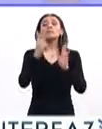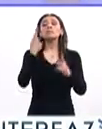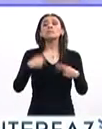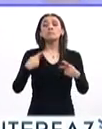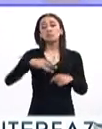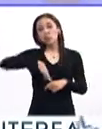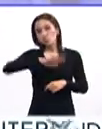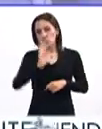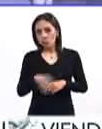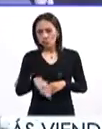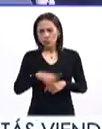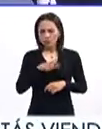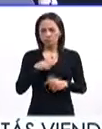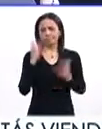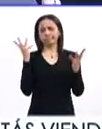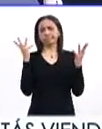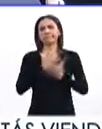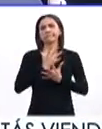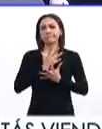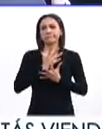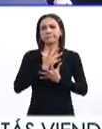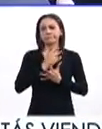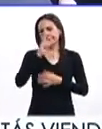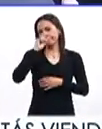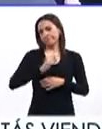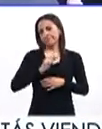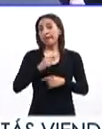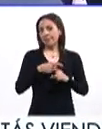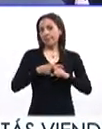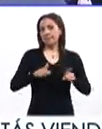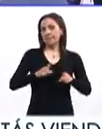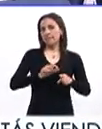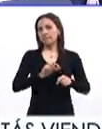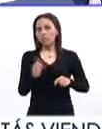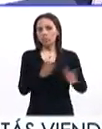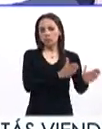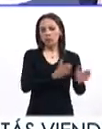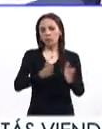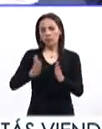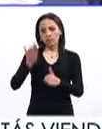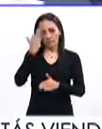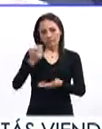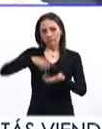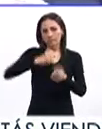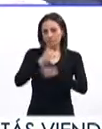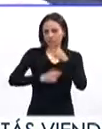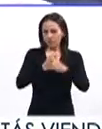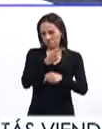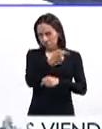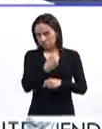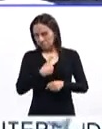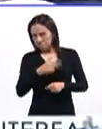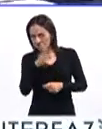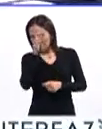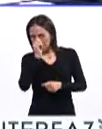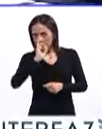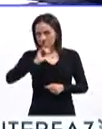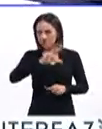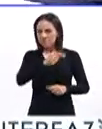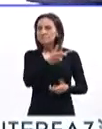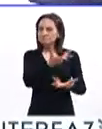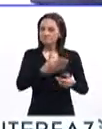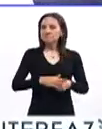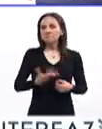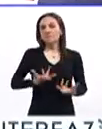de una forma diferente a otras épocas del año, no sé si tú estés de acuerdo con ellos. Cintia, gracias por acompañarnos, ¿tú qué opinas? Al contrario, muchas